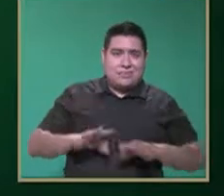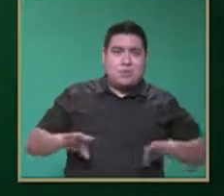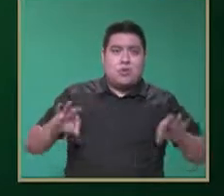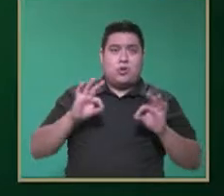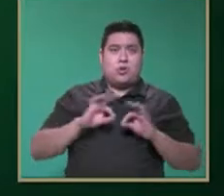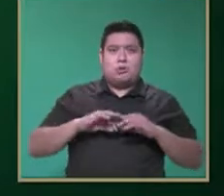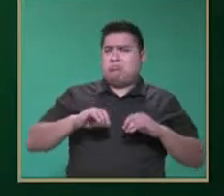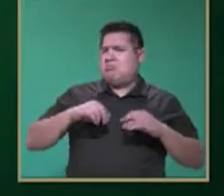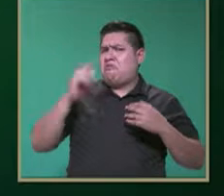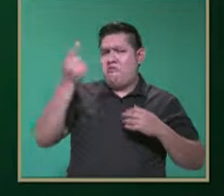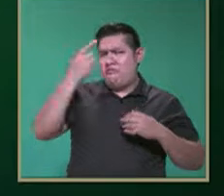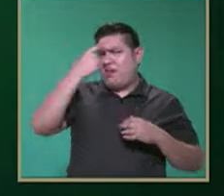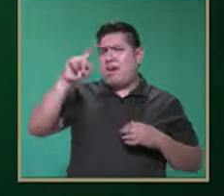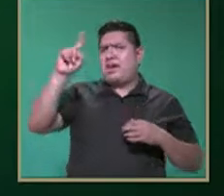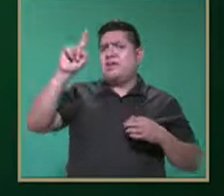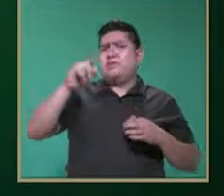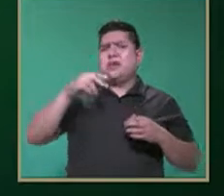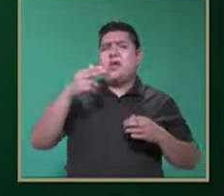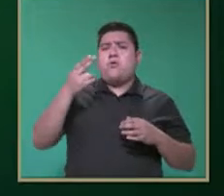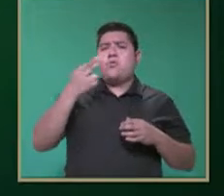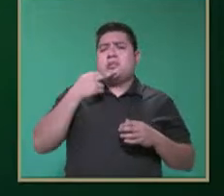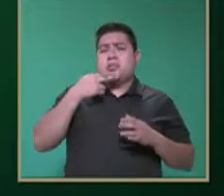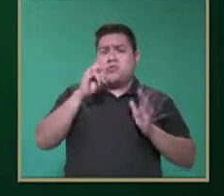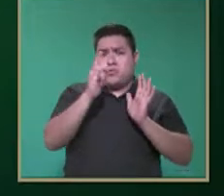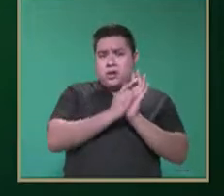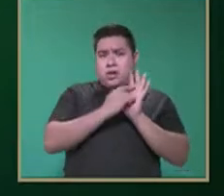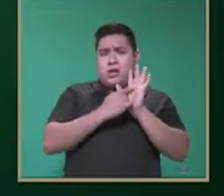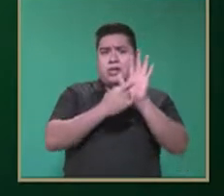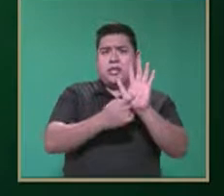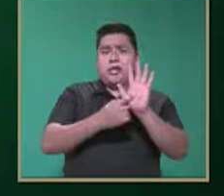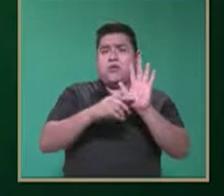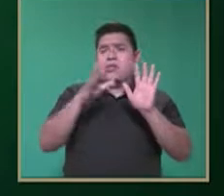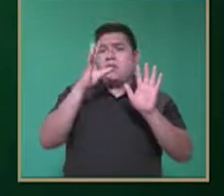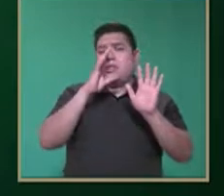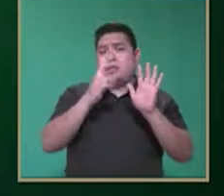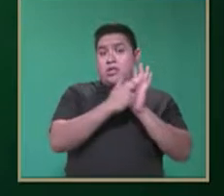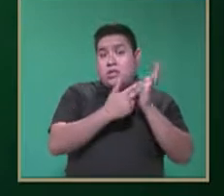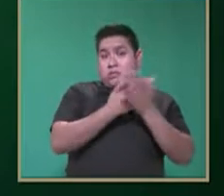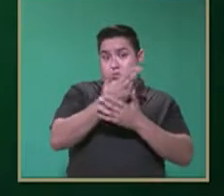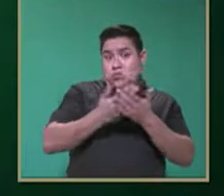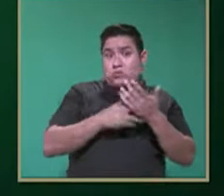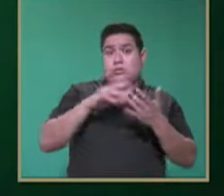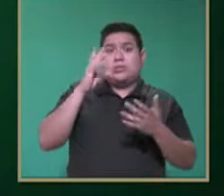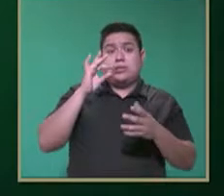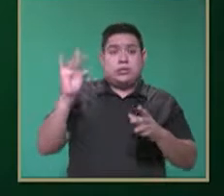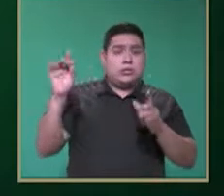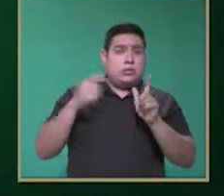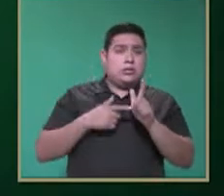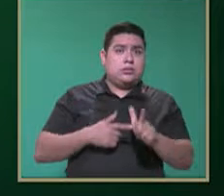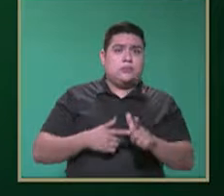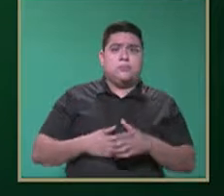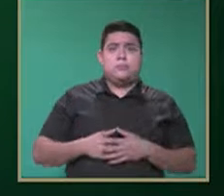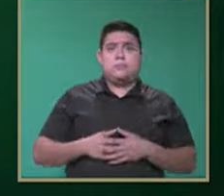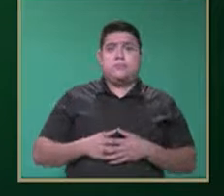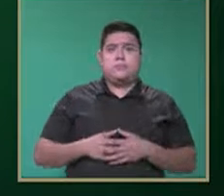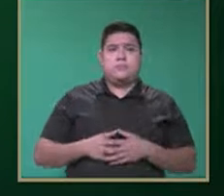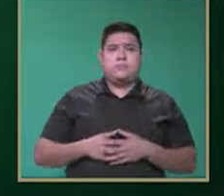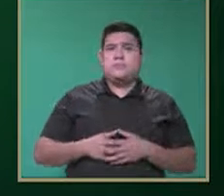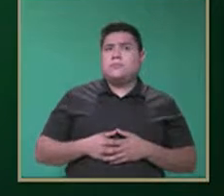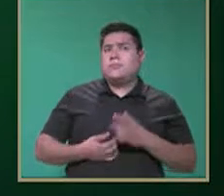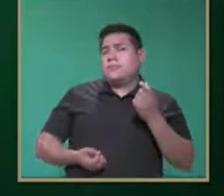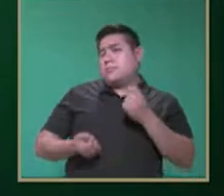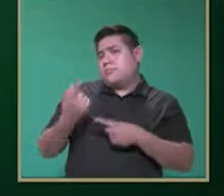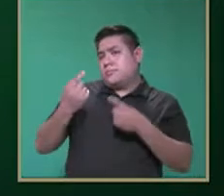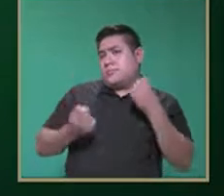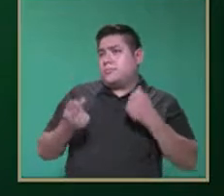manera muy sencilla a través de un cartel con dibujos sencillos. ¿Y continuamos? Así es. Ahora vamos a ver algunas de las